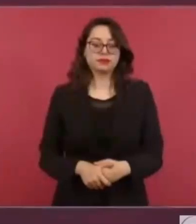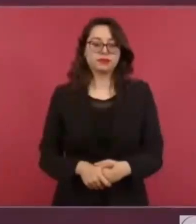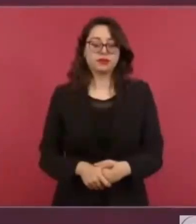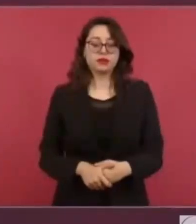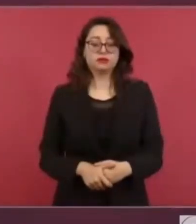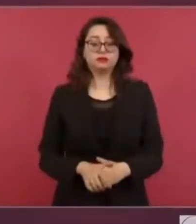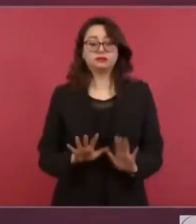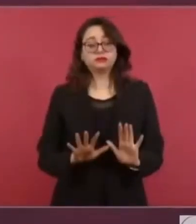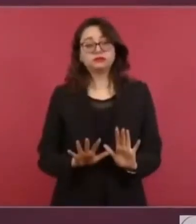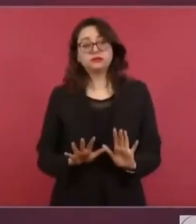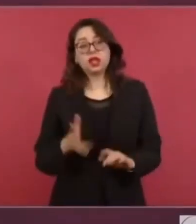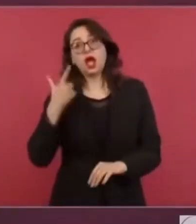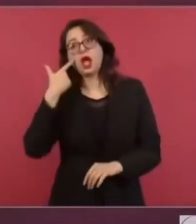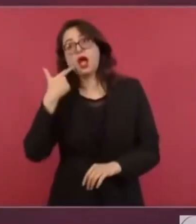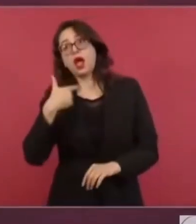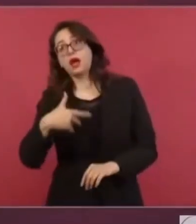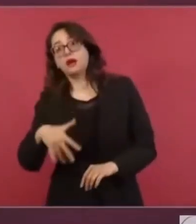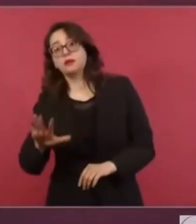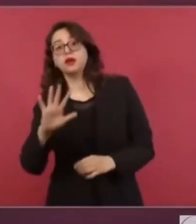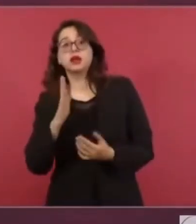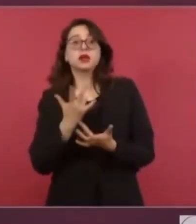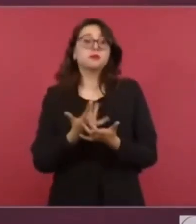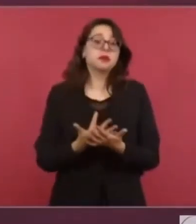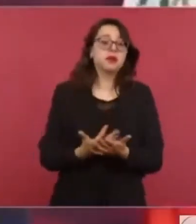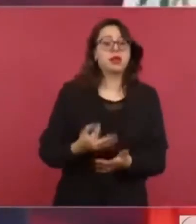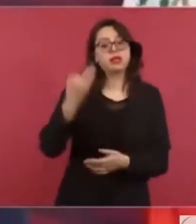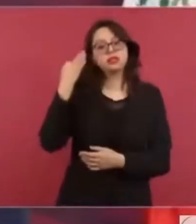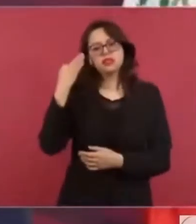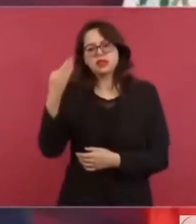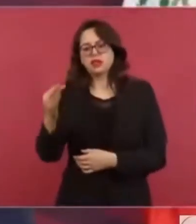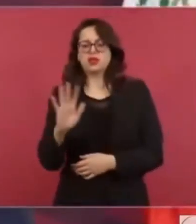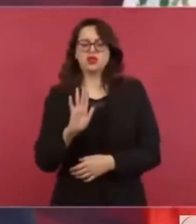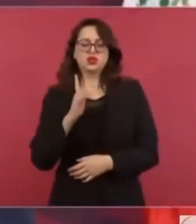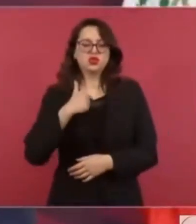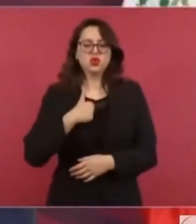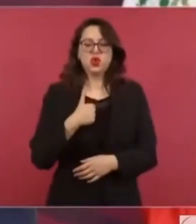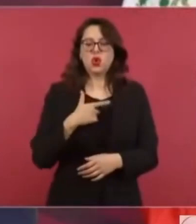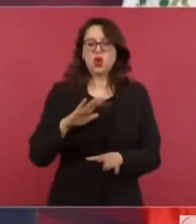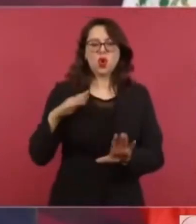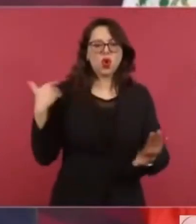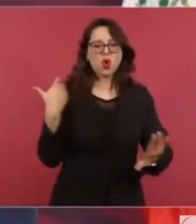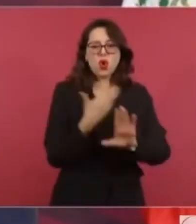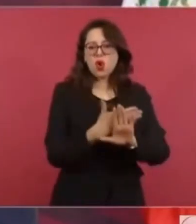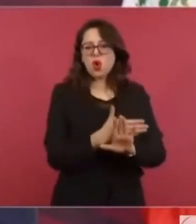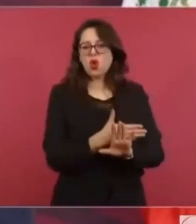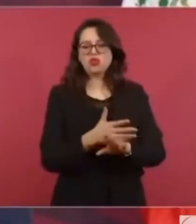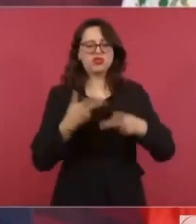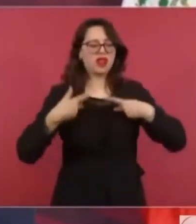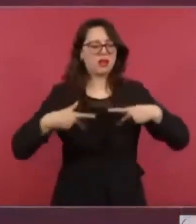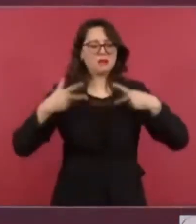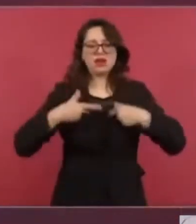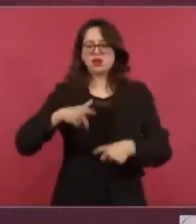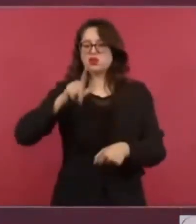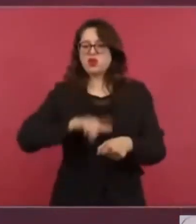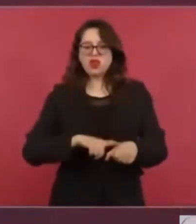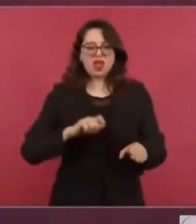Y no es un asunto personal, no es censura, nada.